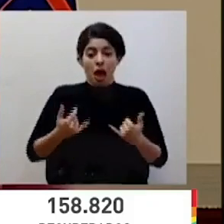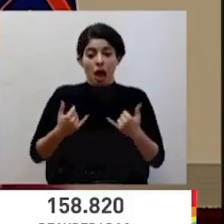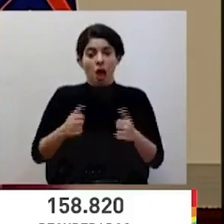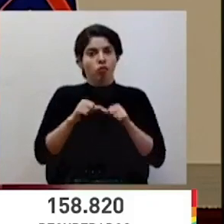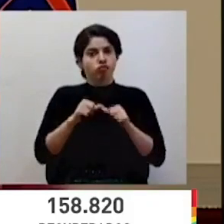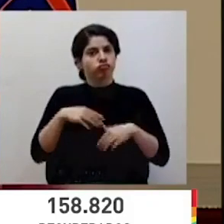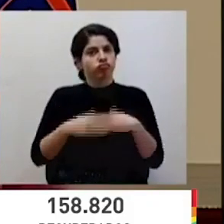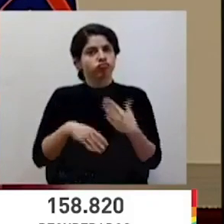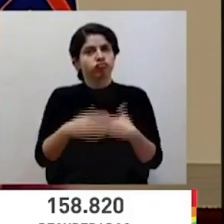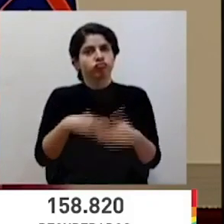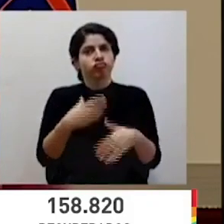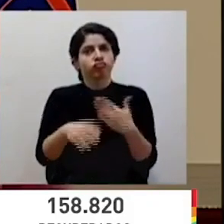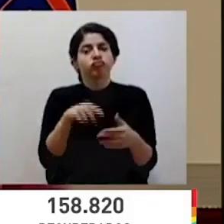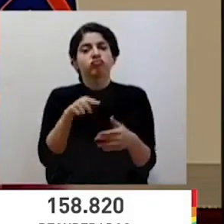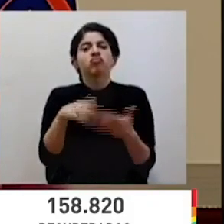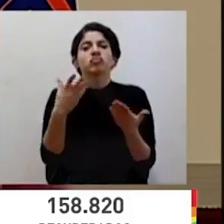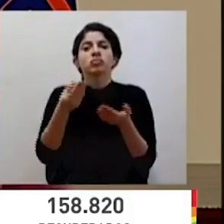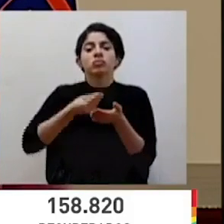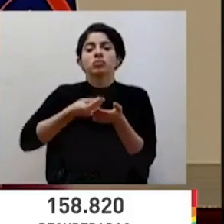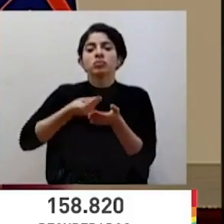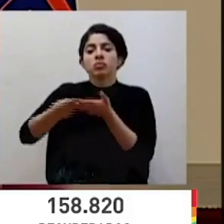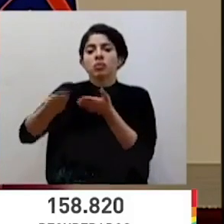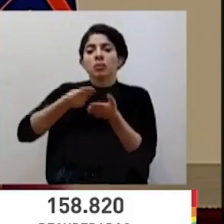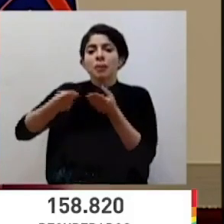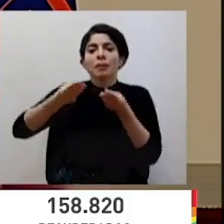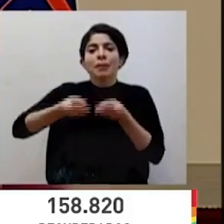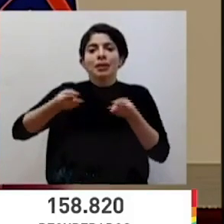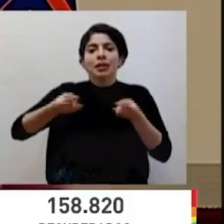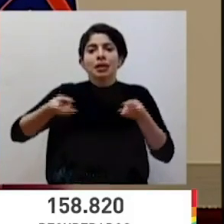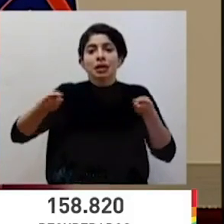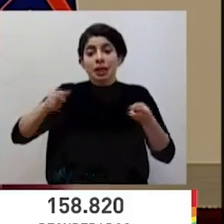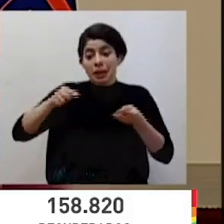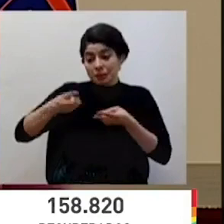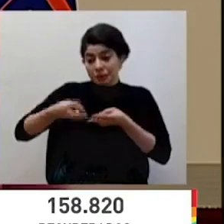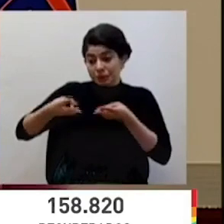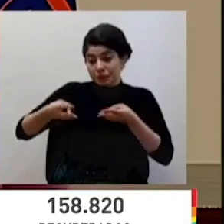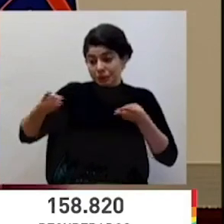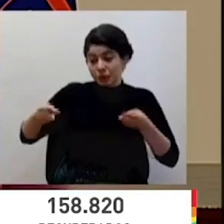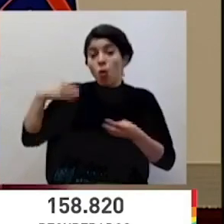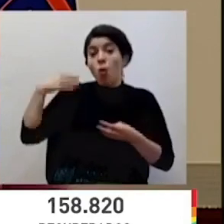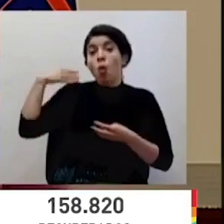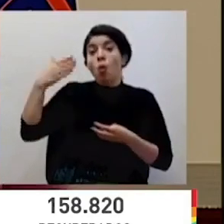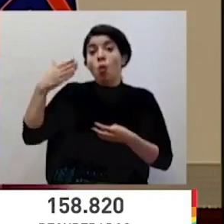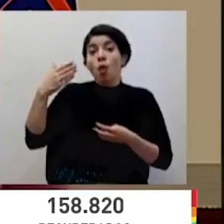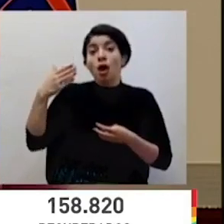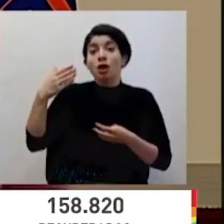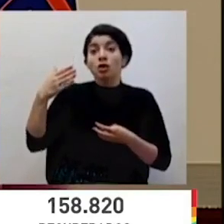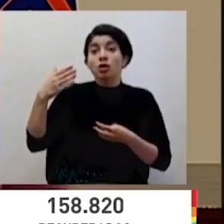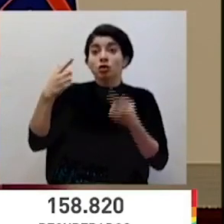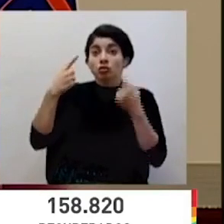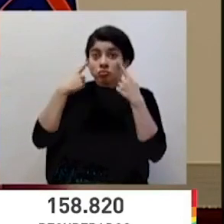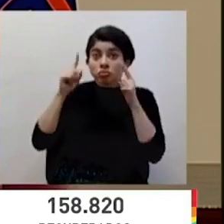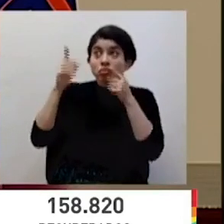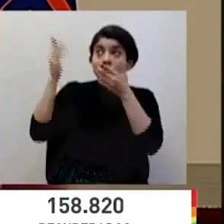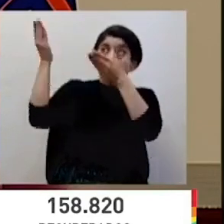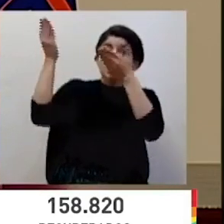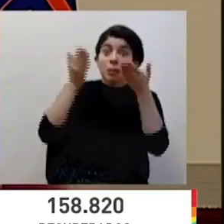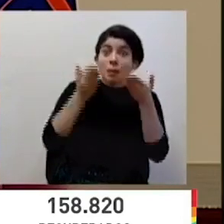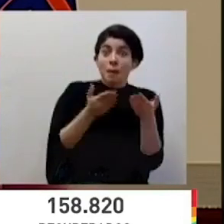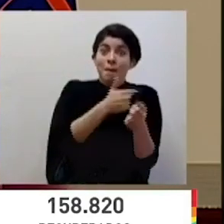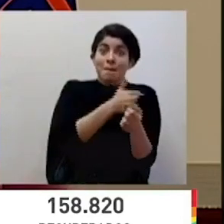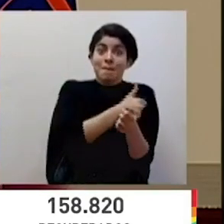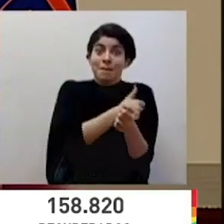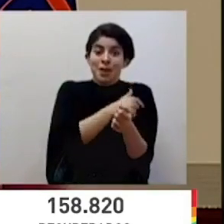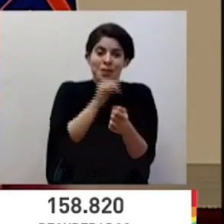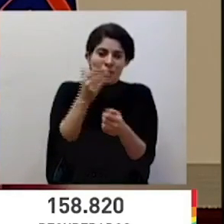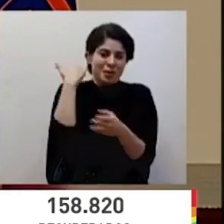en el proceso de adquisición de los insumos para que una vez que se restablezca el flujo de las dosis de vacunas, tal como lo